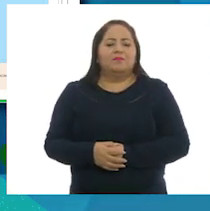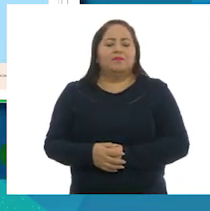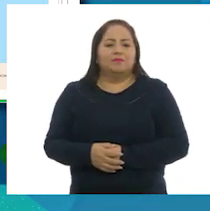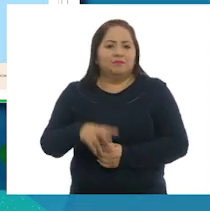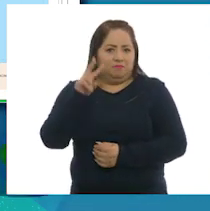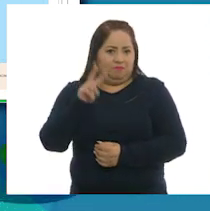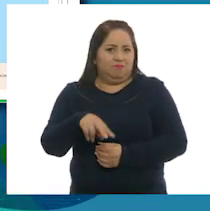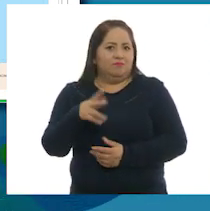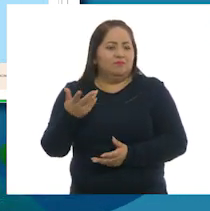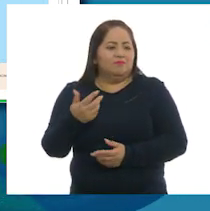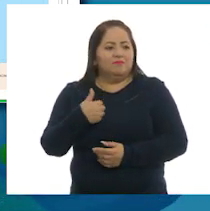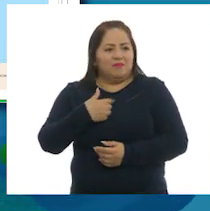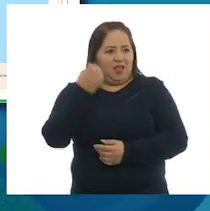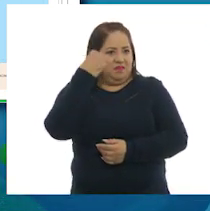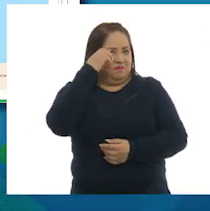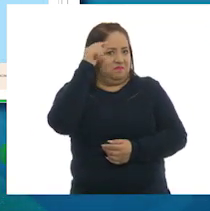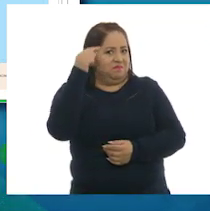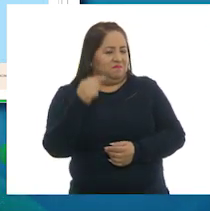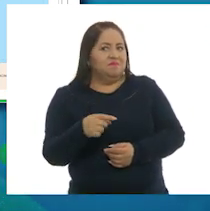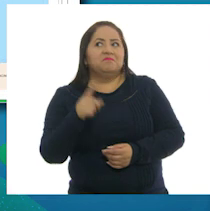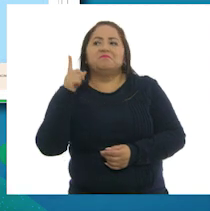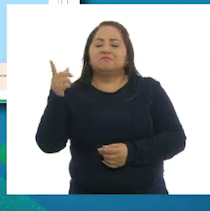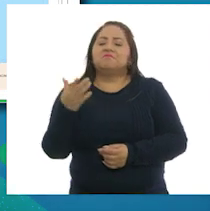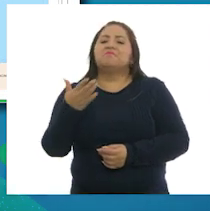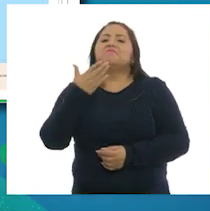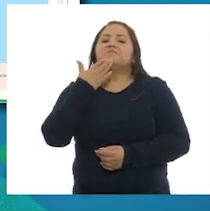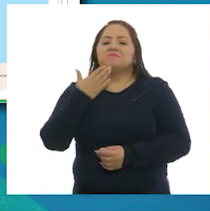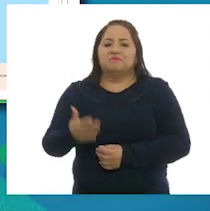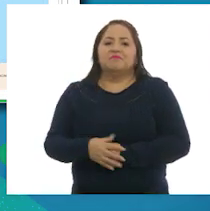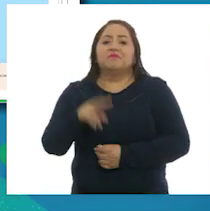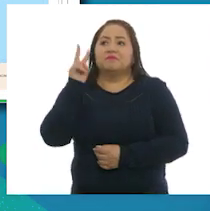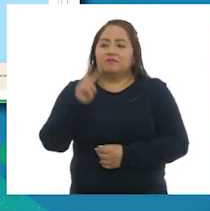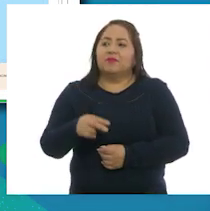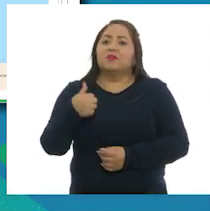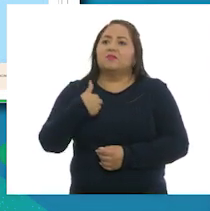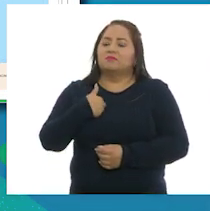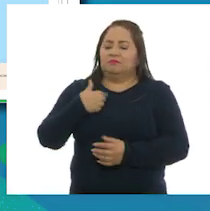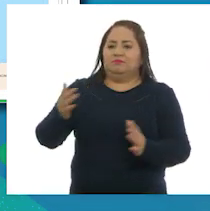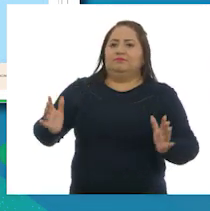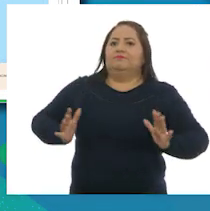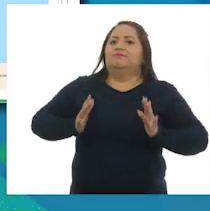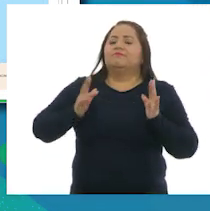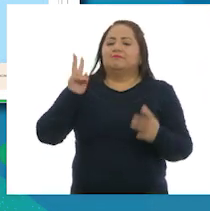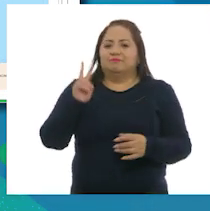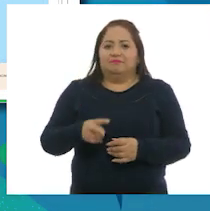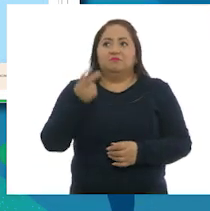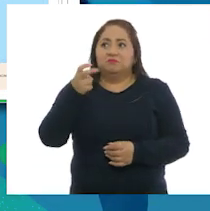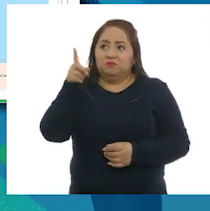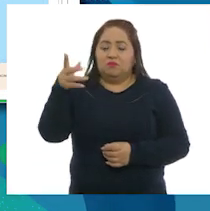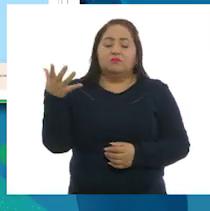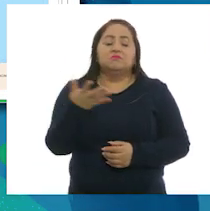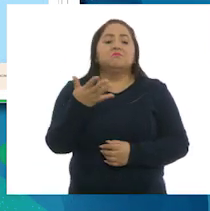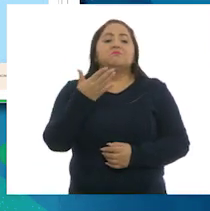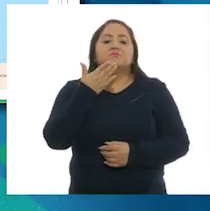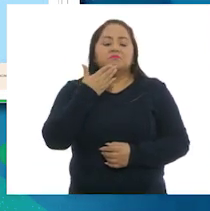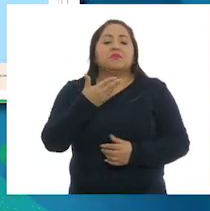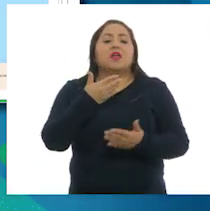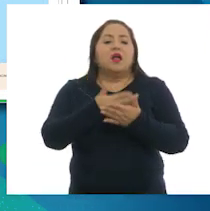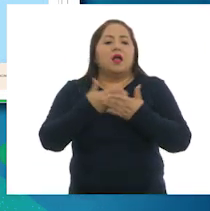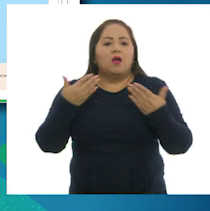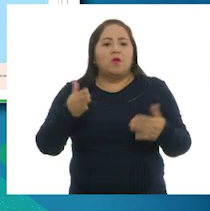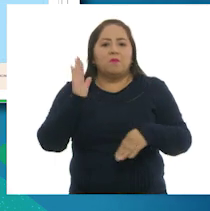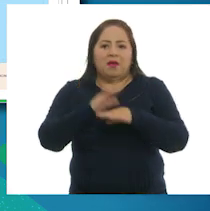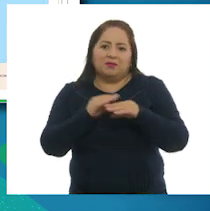¿Verdad que me volvió una experta maestra? Genial, Larisa. Estoy gratamente sorprendida. Lo haces muy bien. Voy a